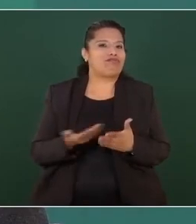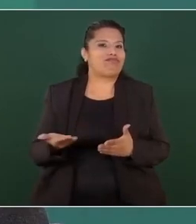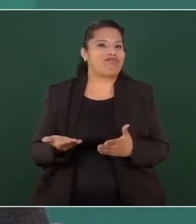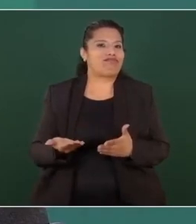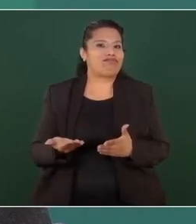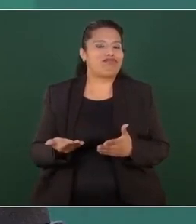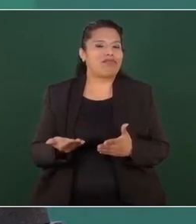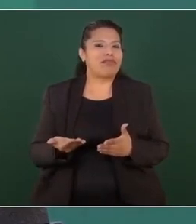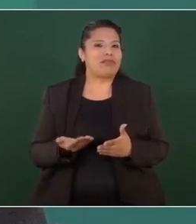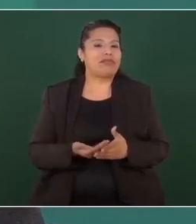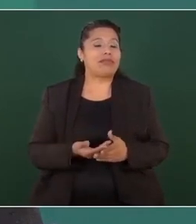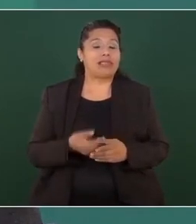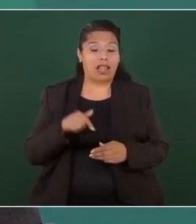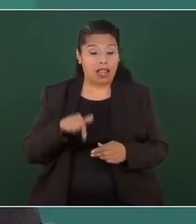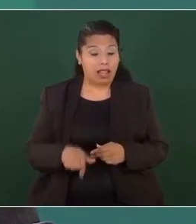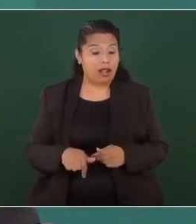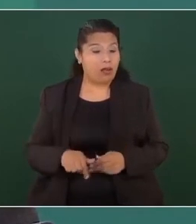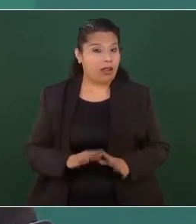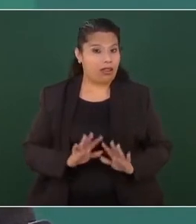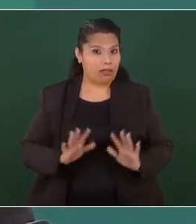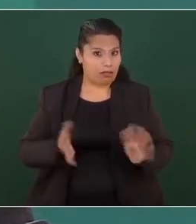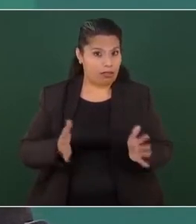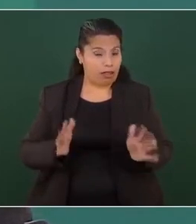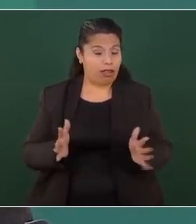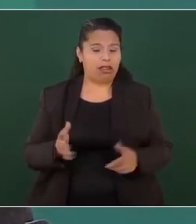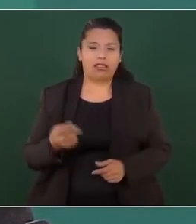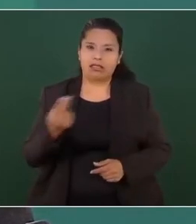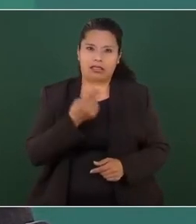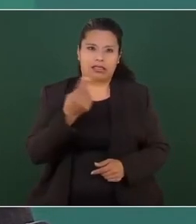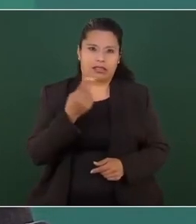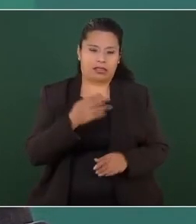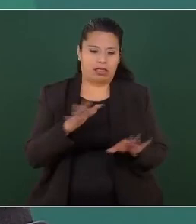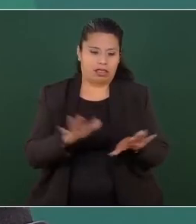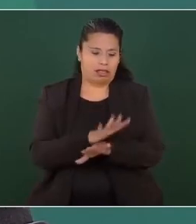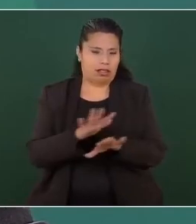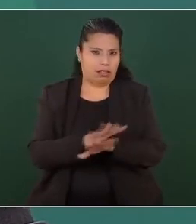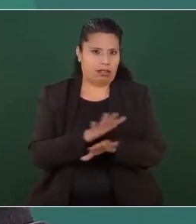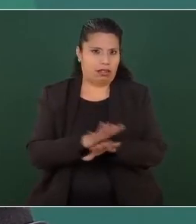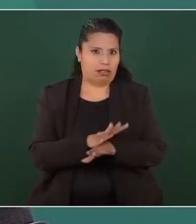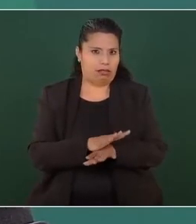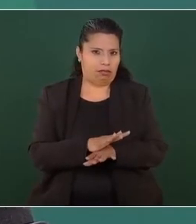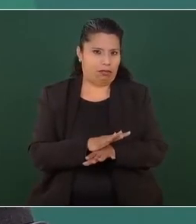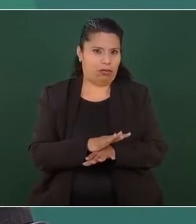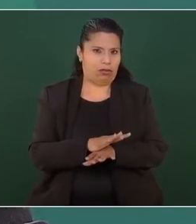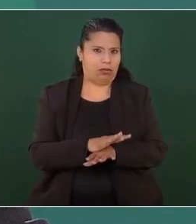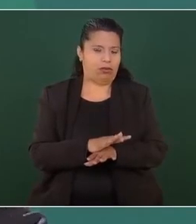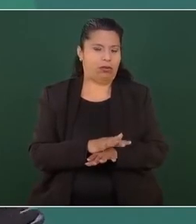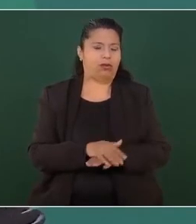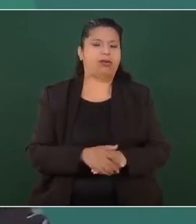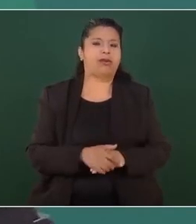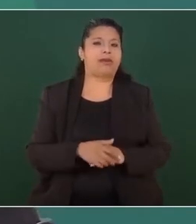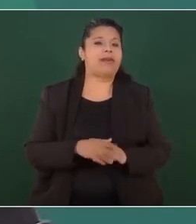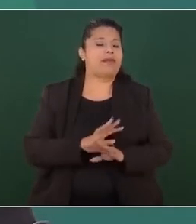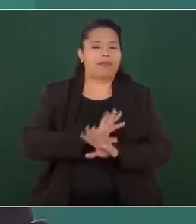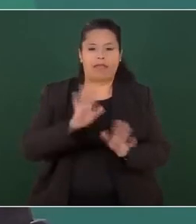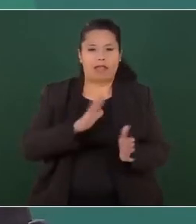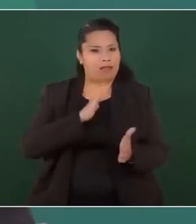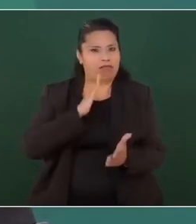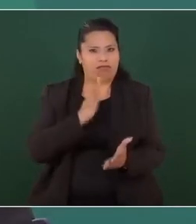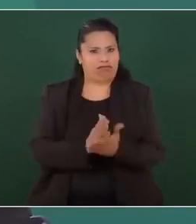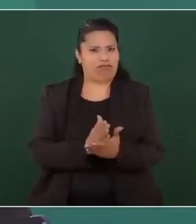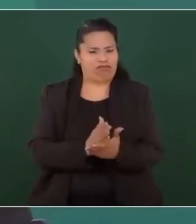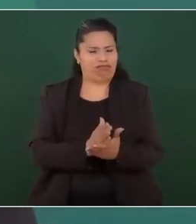Ya es tiempo de que haya cambios y ya basta de